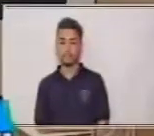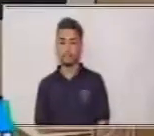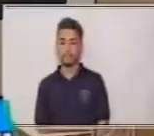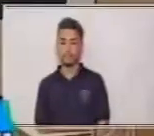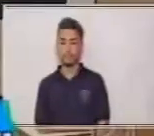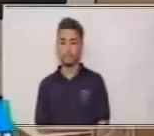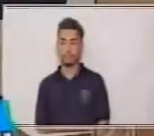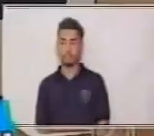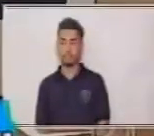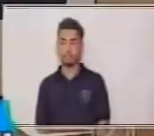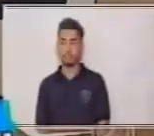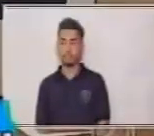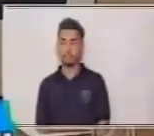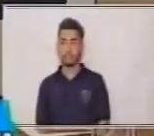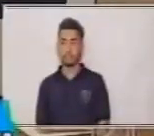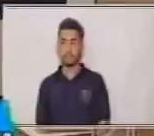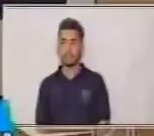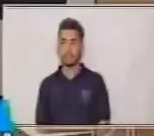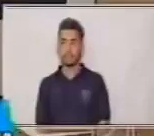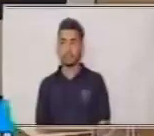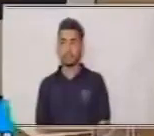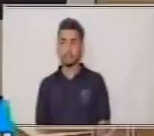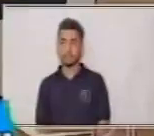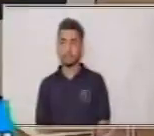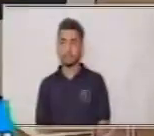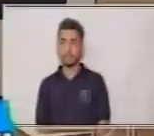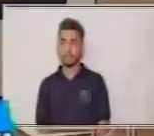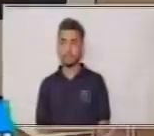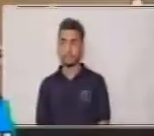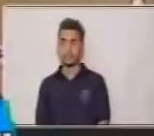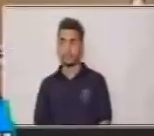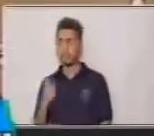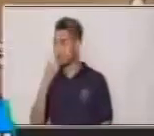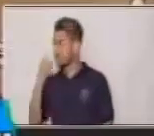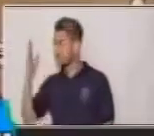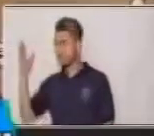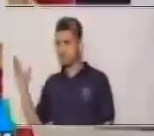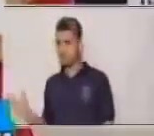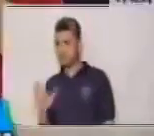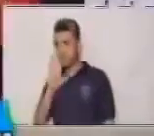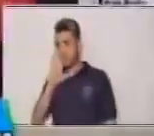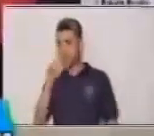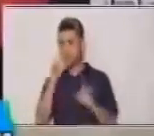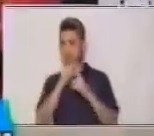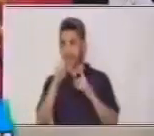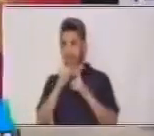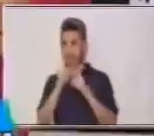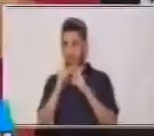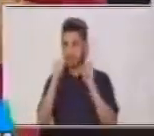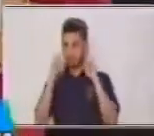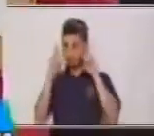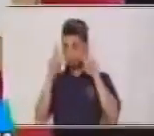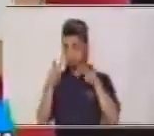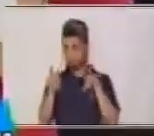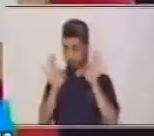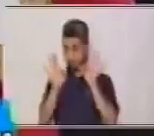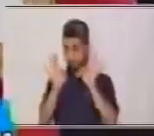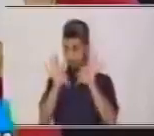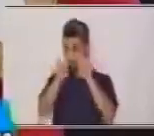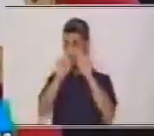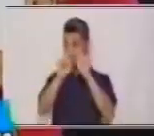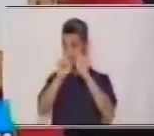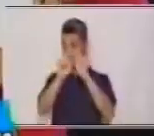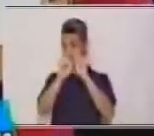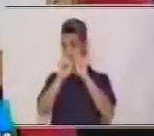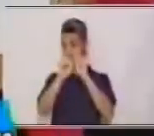Bien, ¿estamos listos? Tenemos estas cinco palabras. ¿Sí? Ya las tienen, ya las